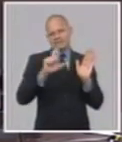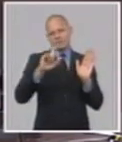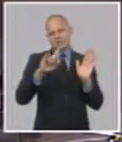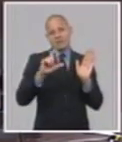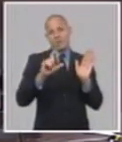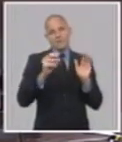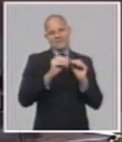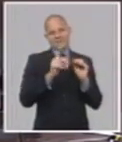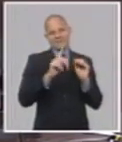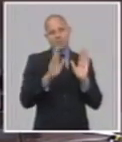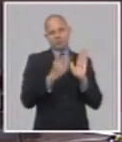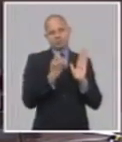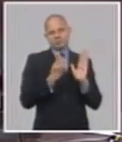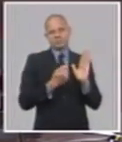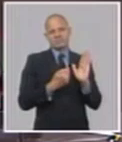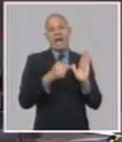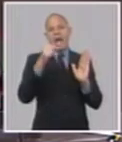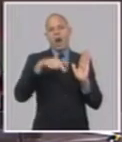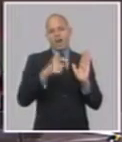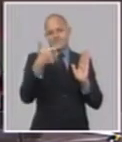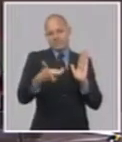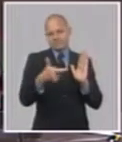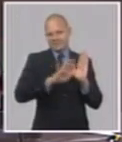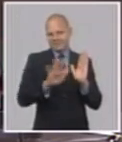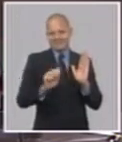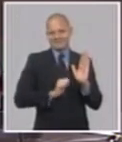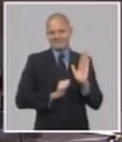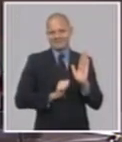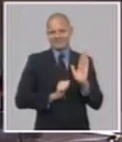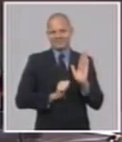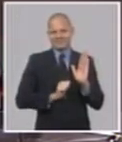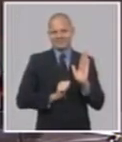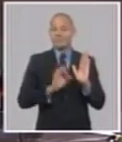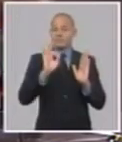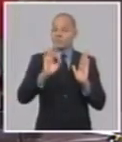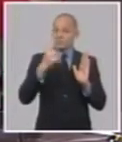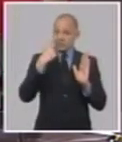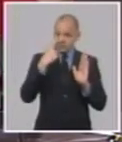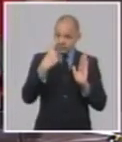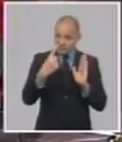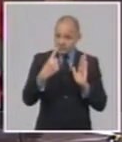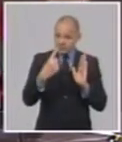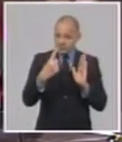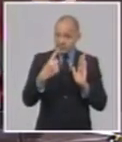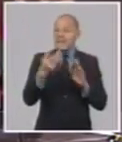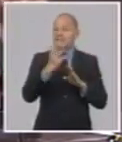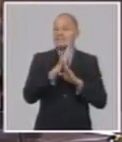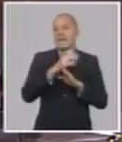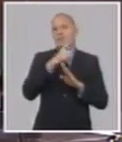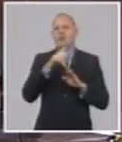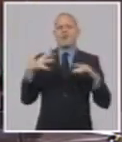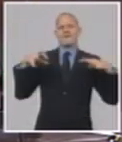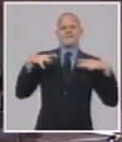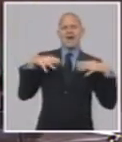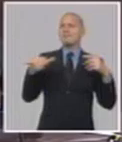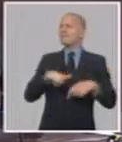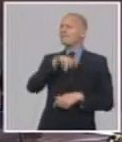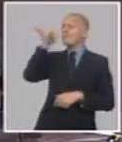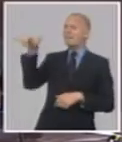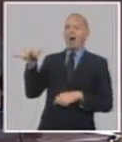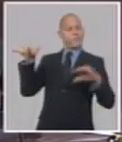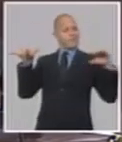implementemos ese impuesto del 4%, insisto, por laborar, no por estar en el exterior. Fíjense